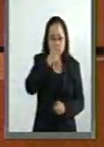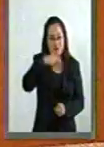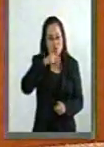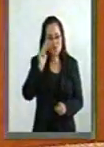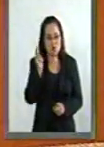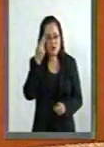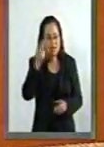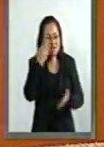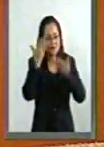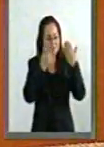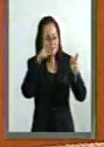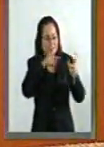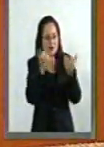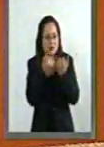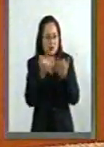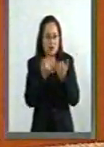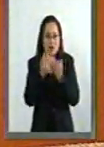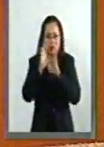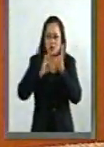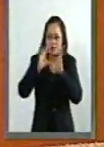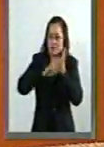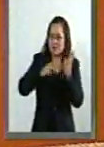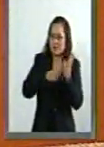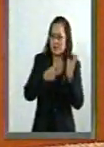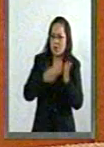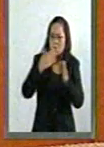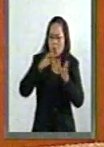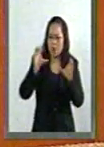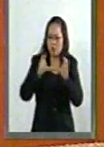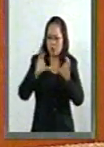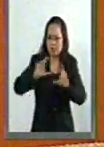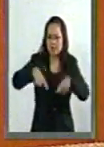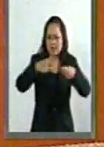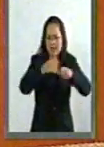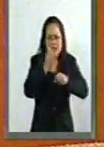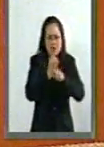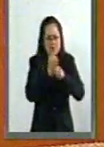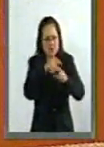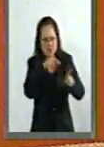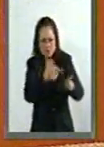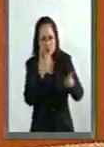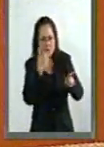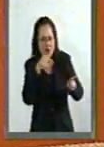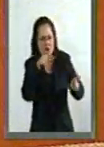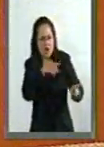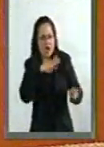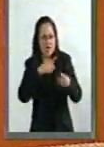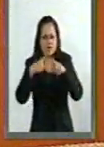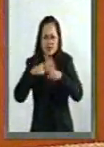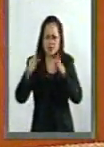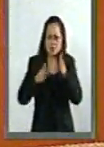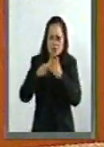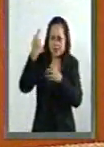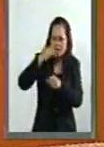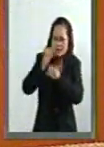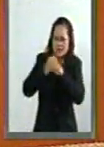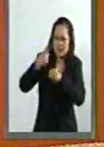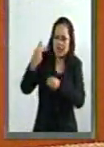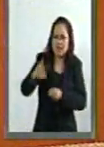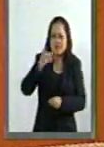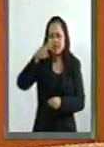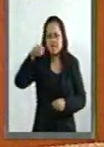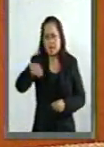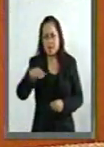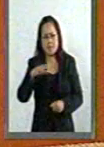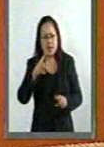De la revisión curricular no se presenta constancia de investigadora de reconocido prestigio en los diferentes centros de investigación del ITAM, ni el